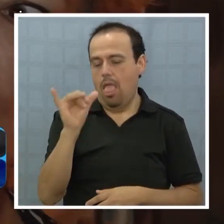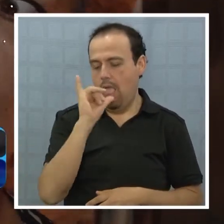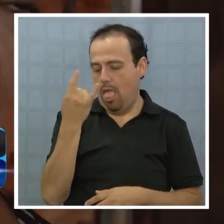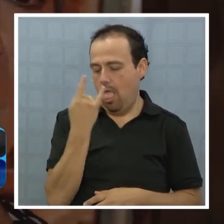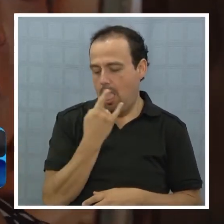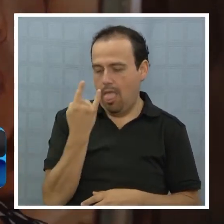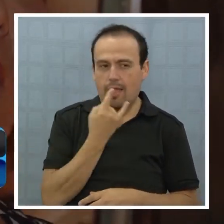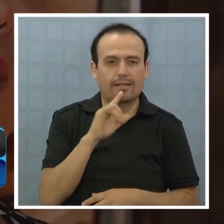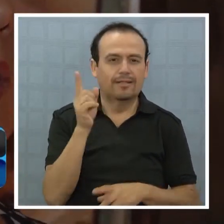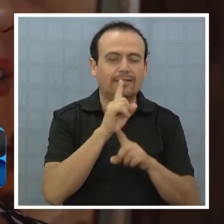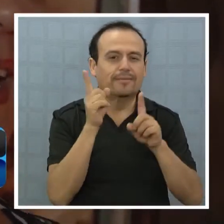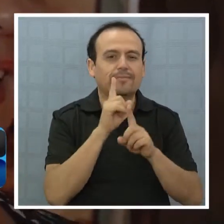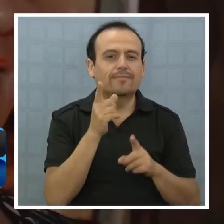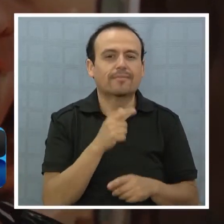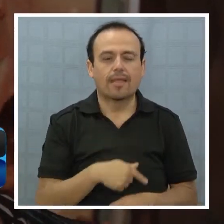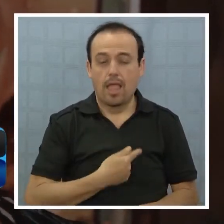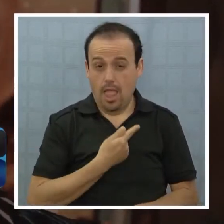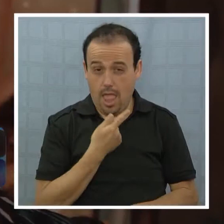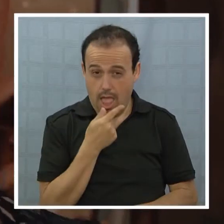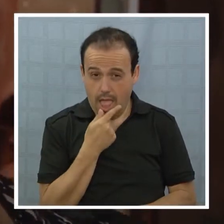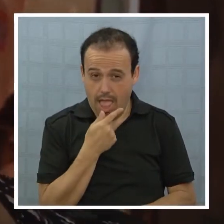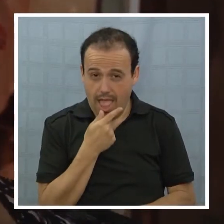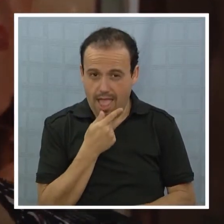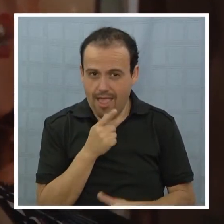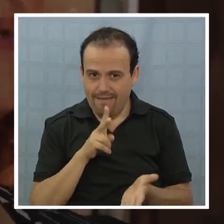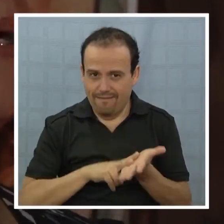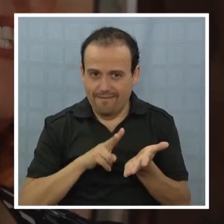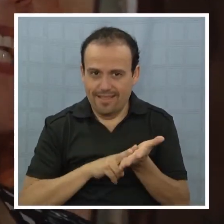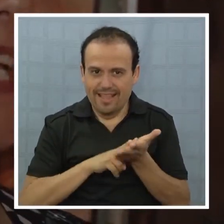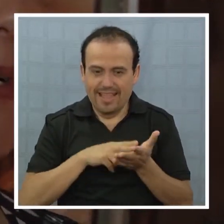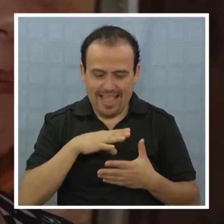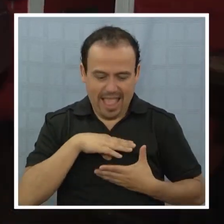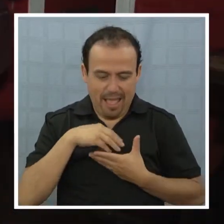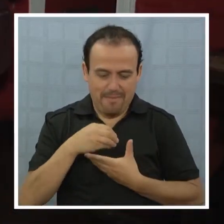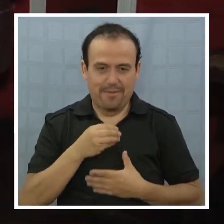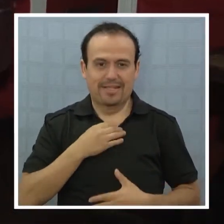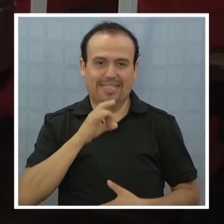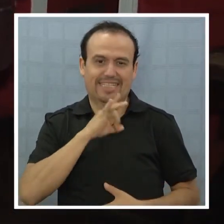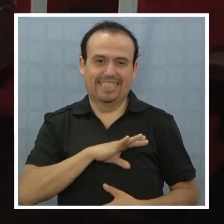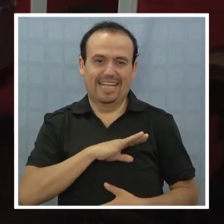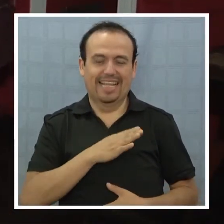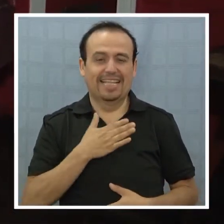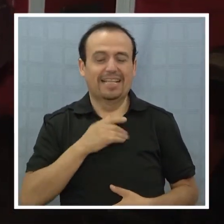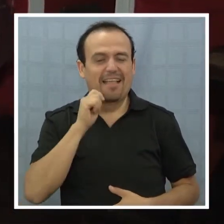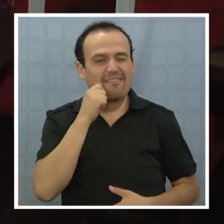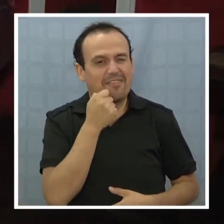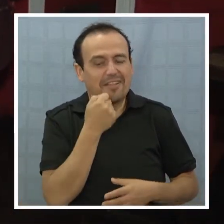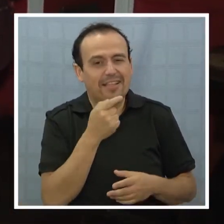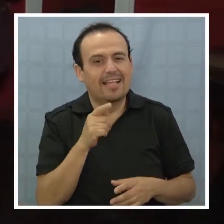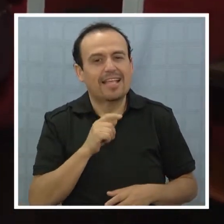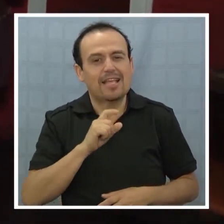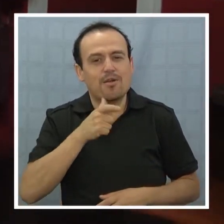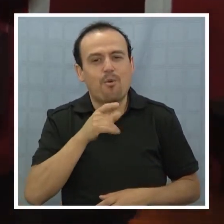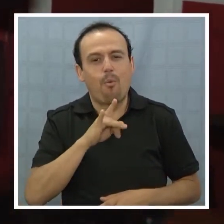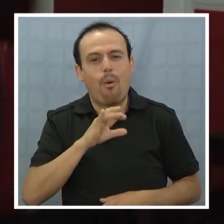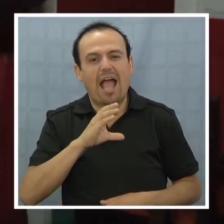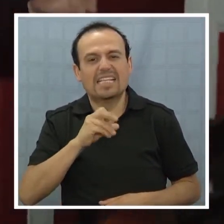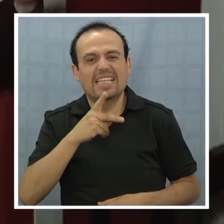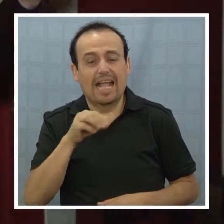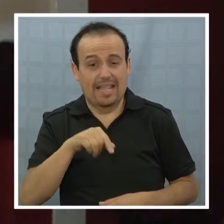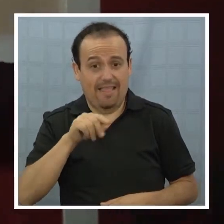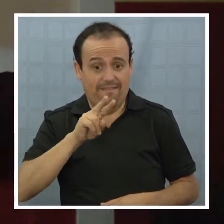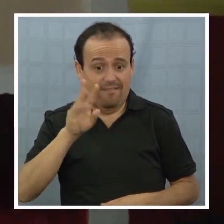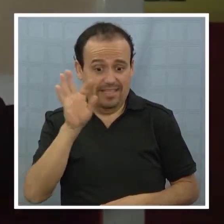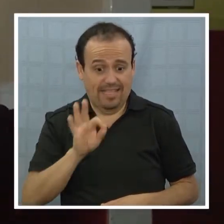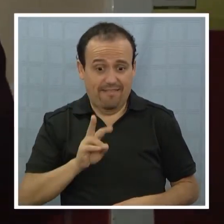No. El huachaca es el verdadero espíritu del chileno. Como sea su definición, los huachacas de Iquique, este 25